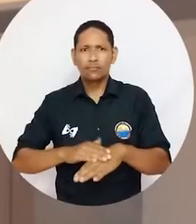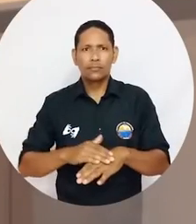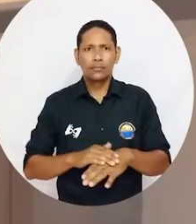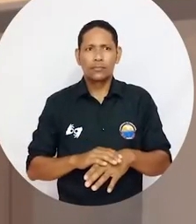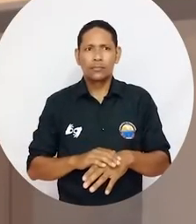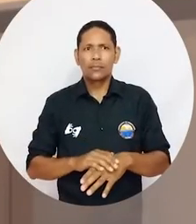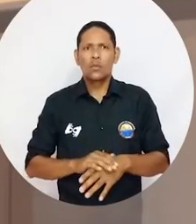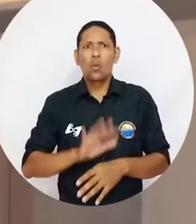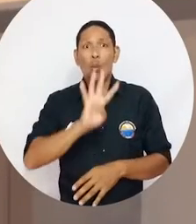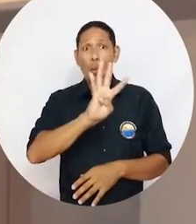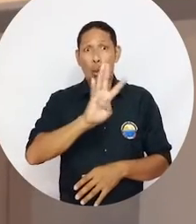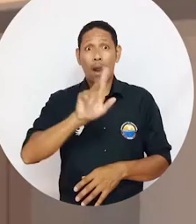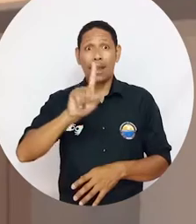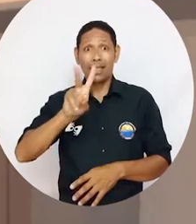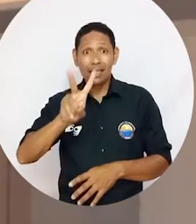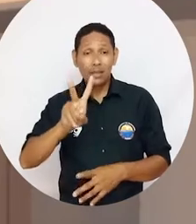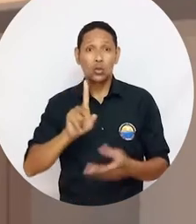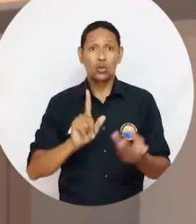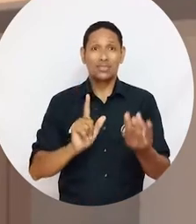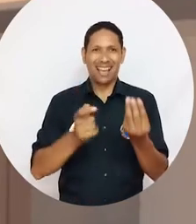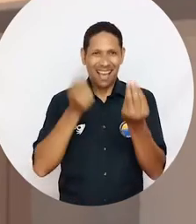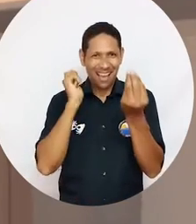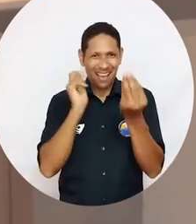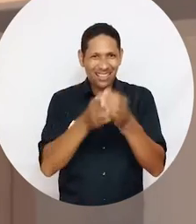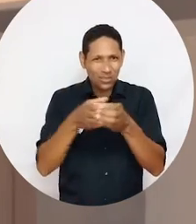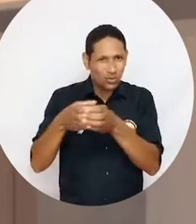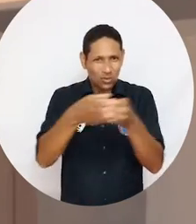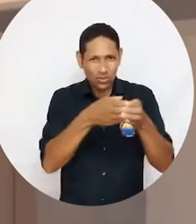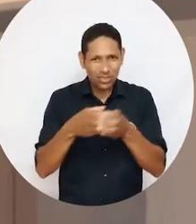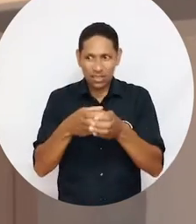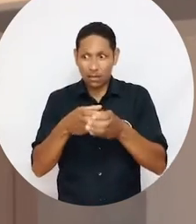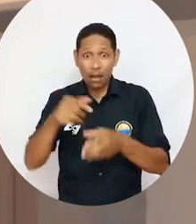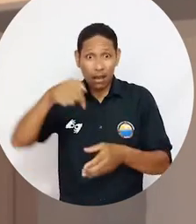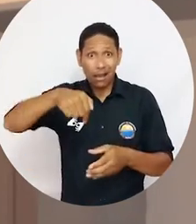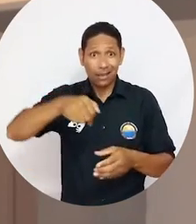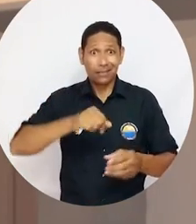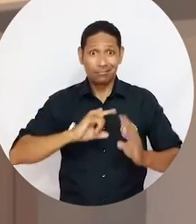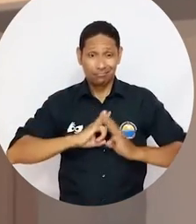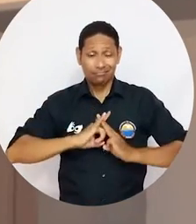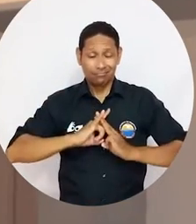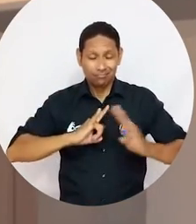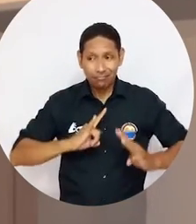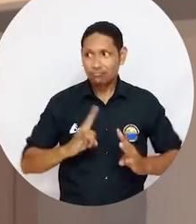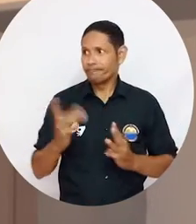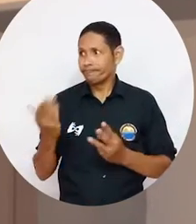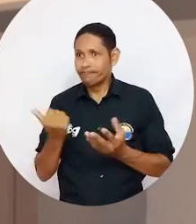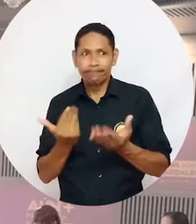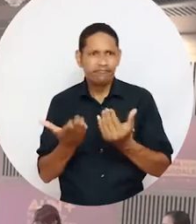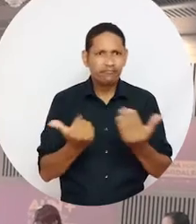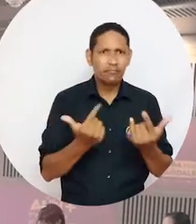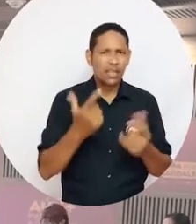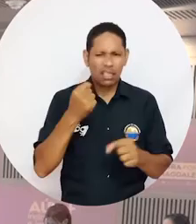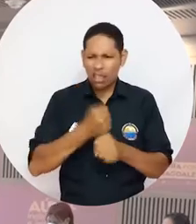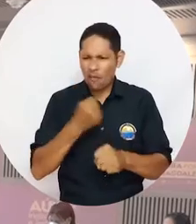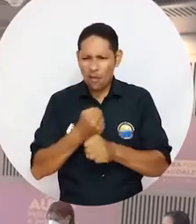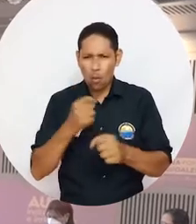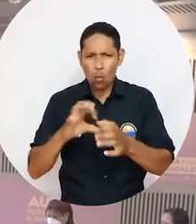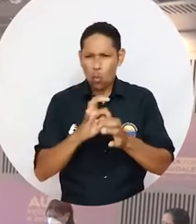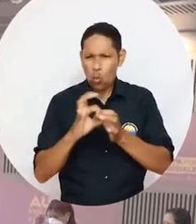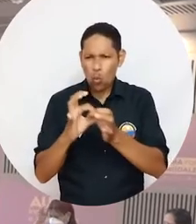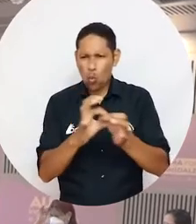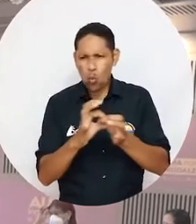Convocamos 42 asociaciones, comités que hacen presencia en la Universidad en área de